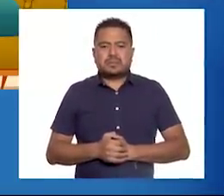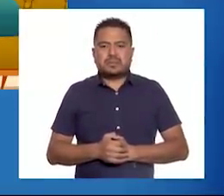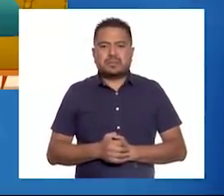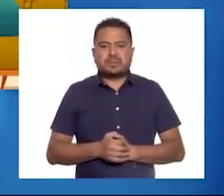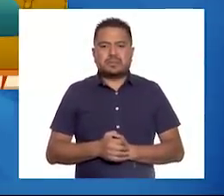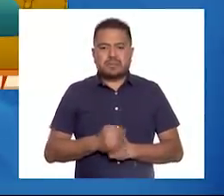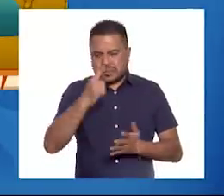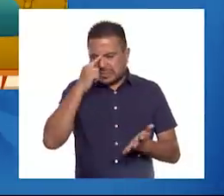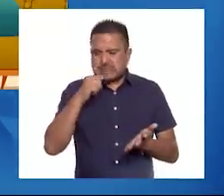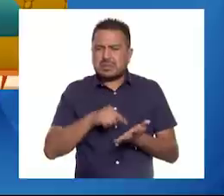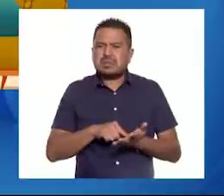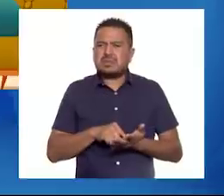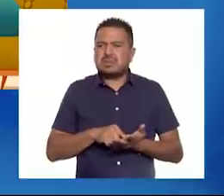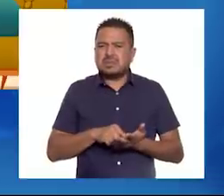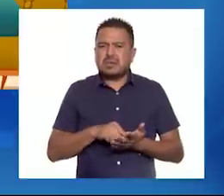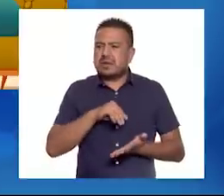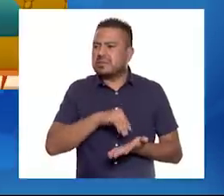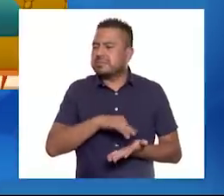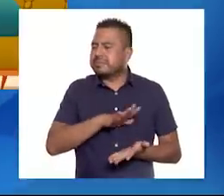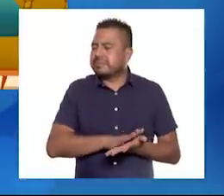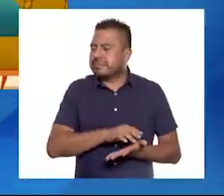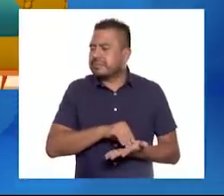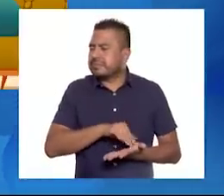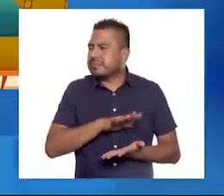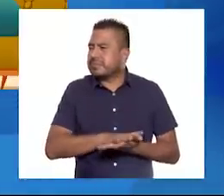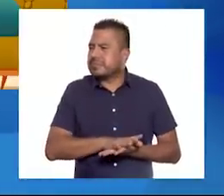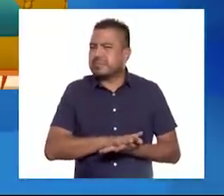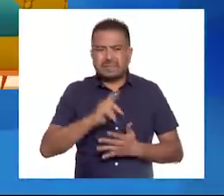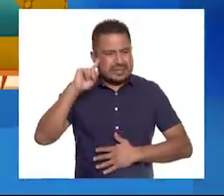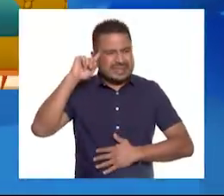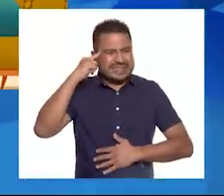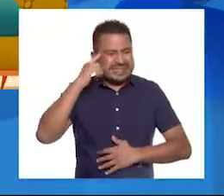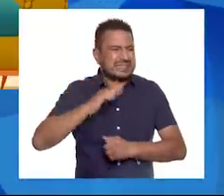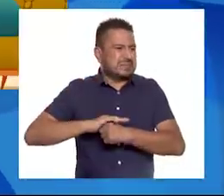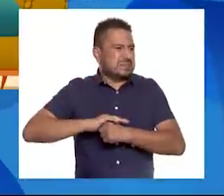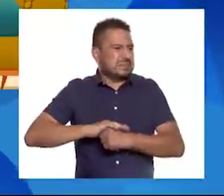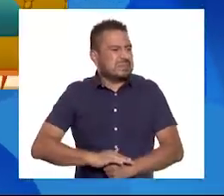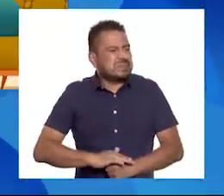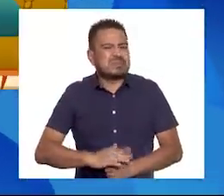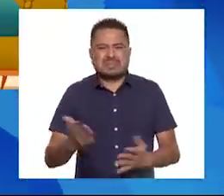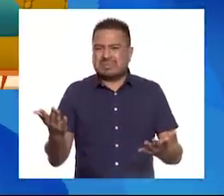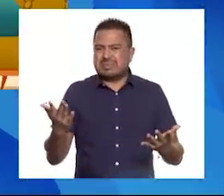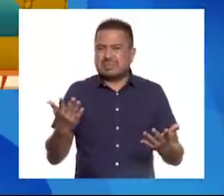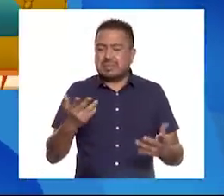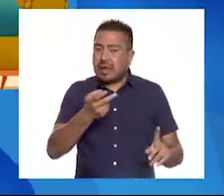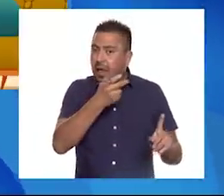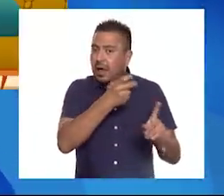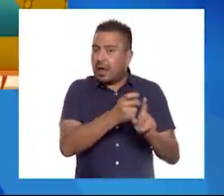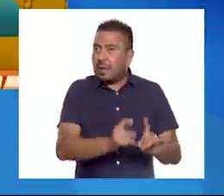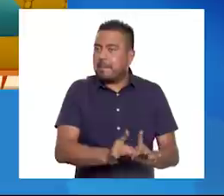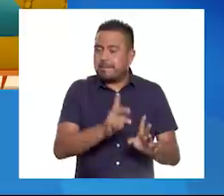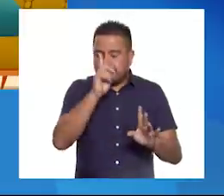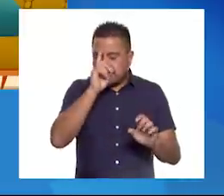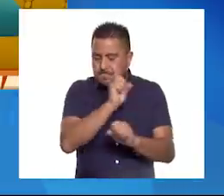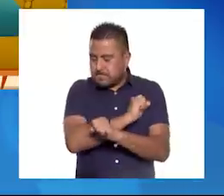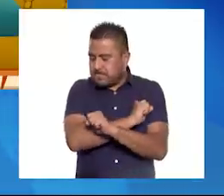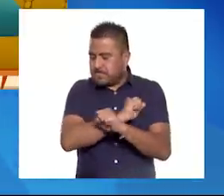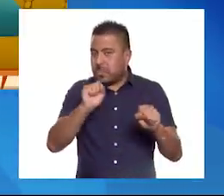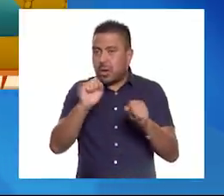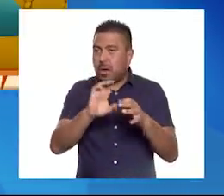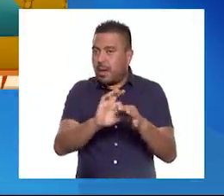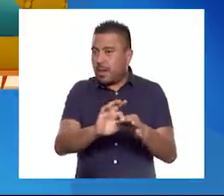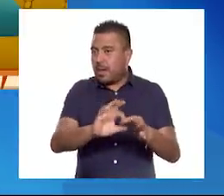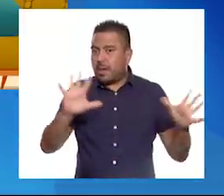Creo que fuiste acumulando enojos, disgustos, frustraciones y en ese momento explotó la ira.